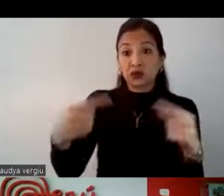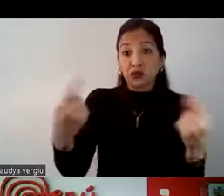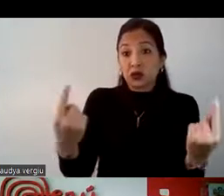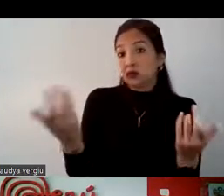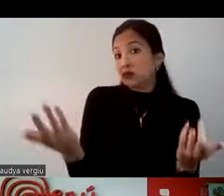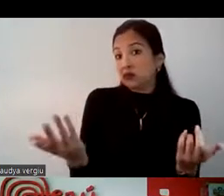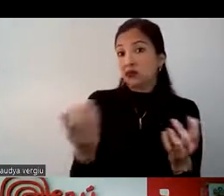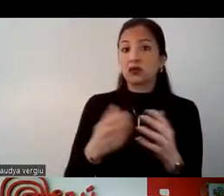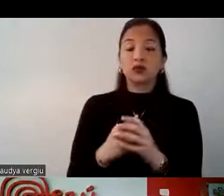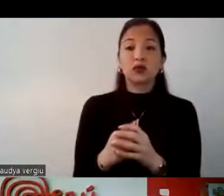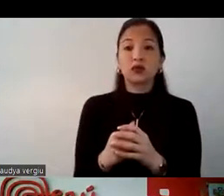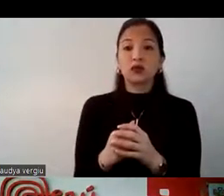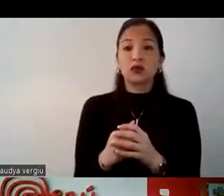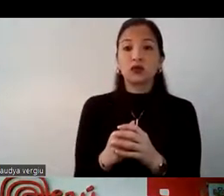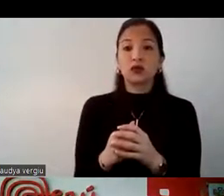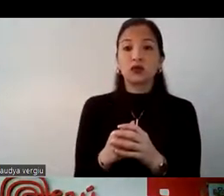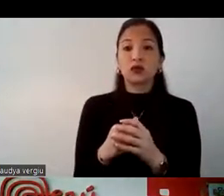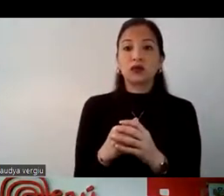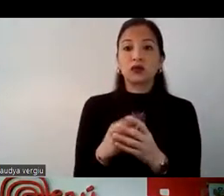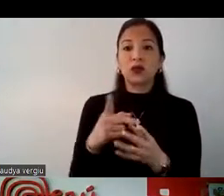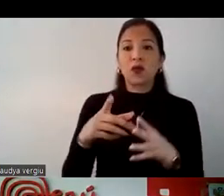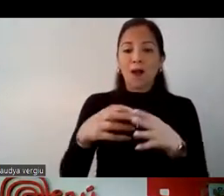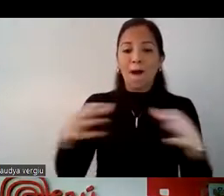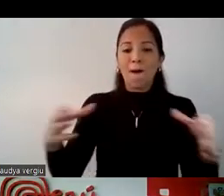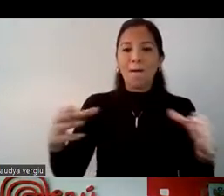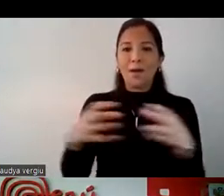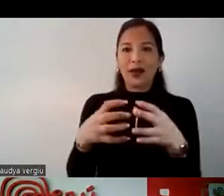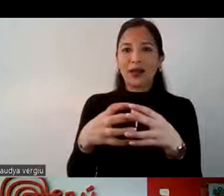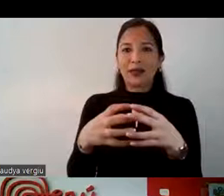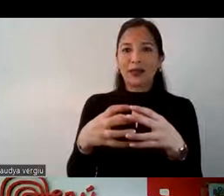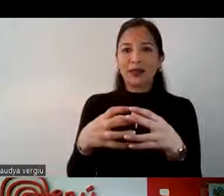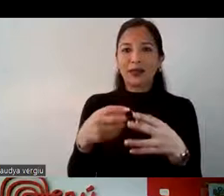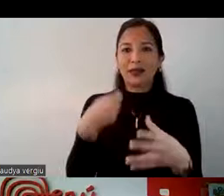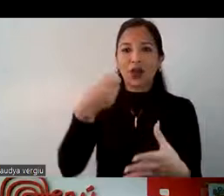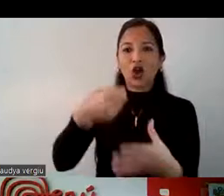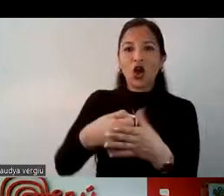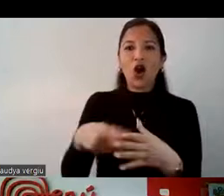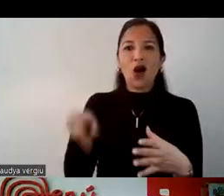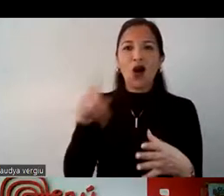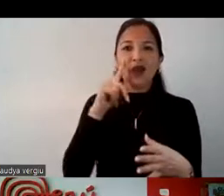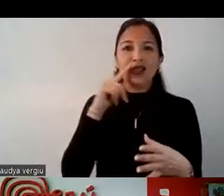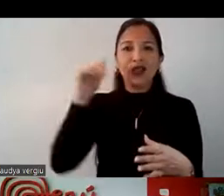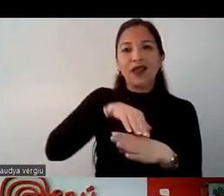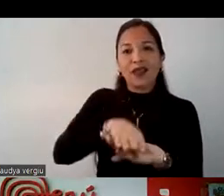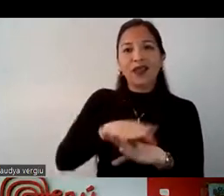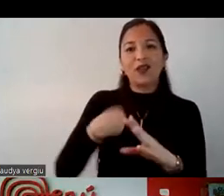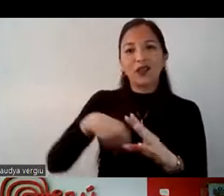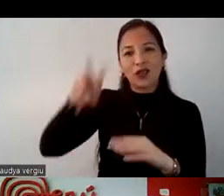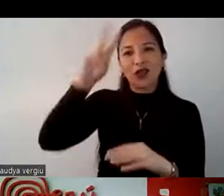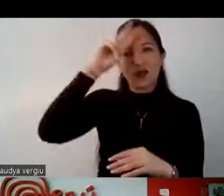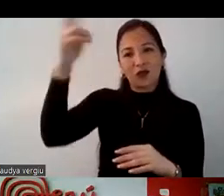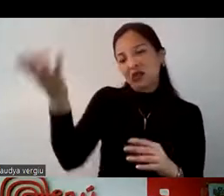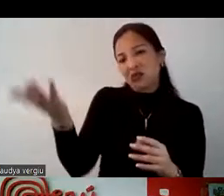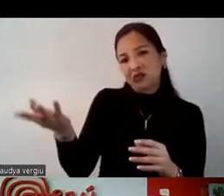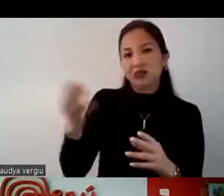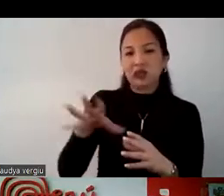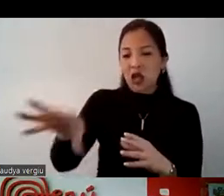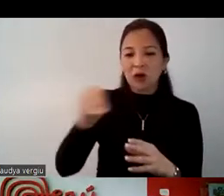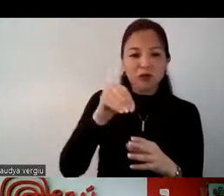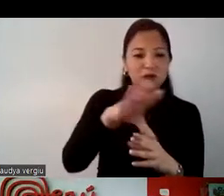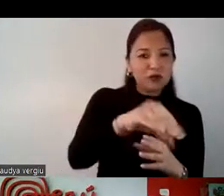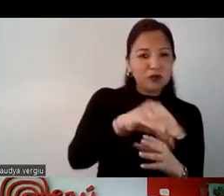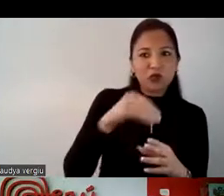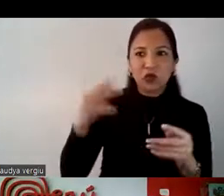paquete en Ecuador, y adquiere, pues, la hotelería ya dentro de Perú, adquiere, si quiere algún paquete